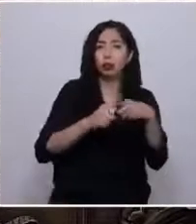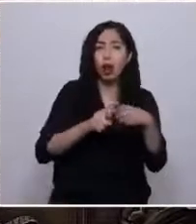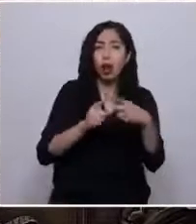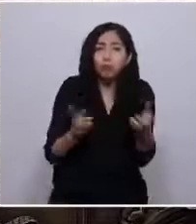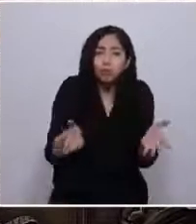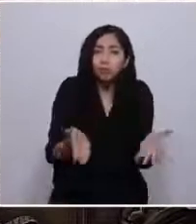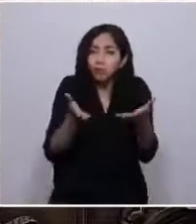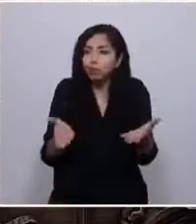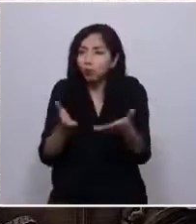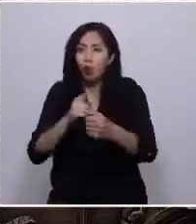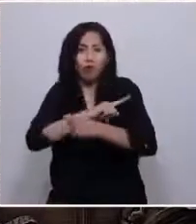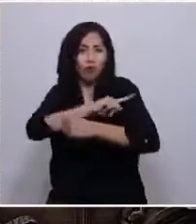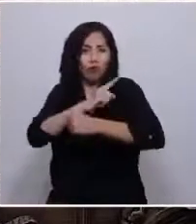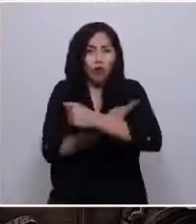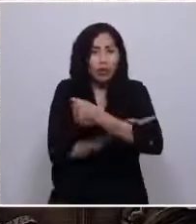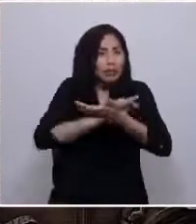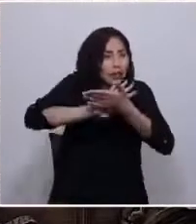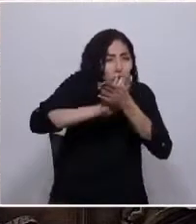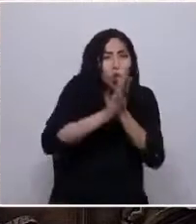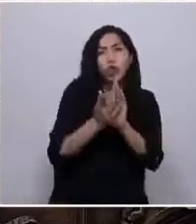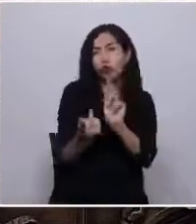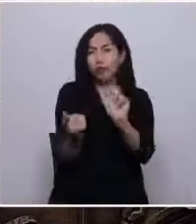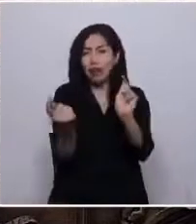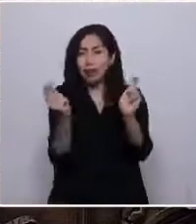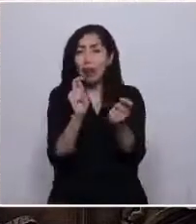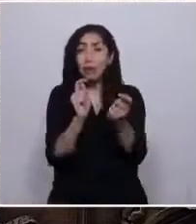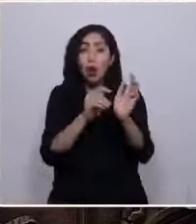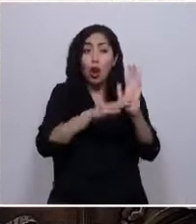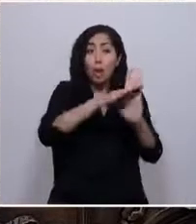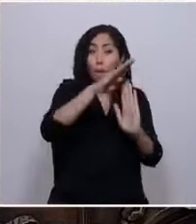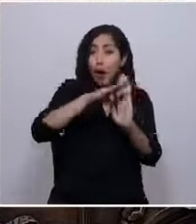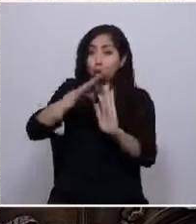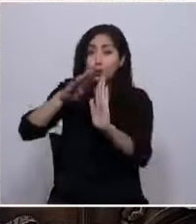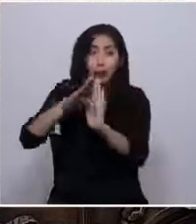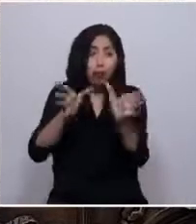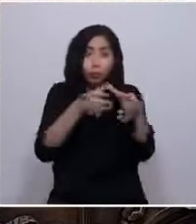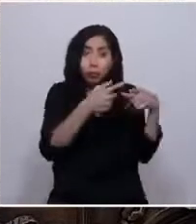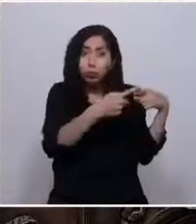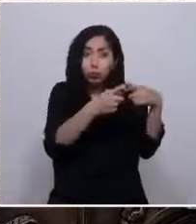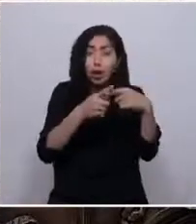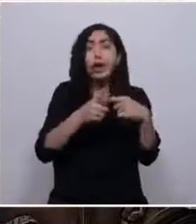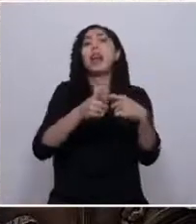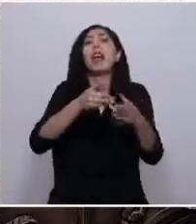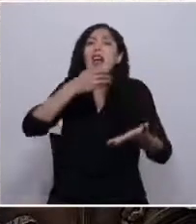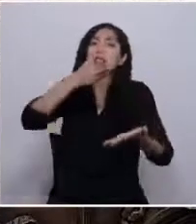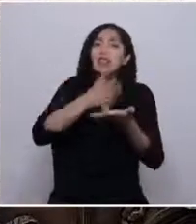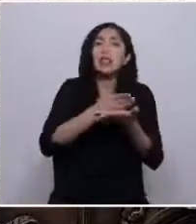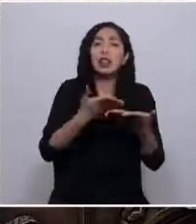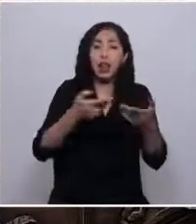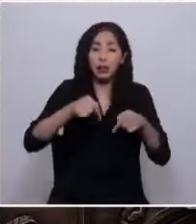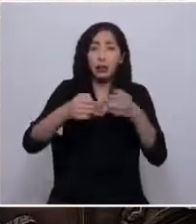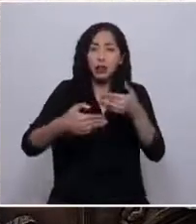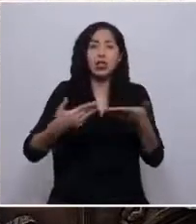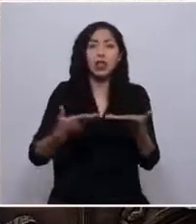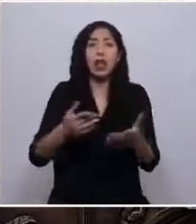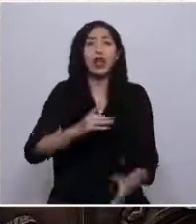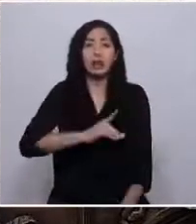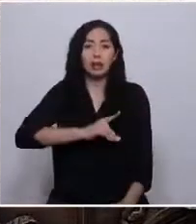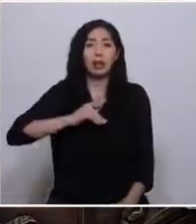para que todo cambie. Las mayorías sociales exigen de este proceso dignidad, justicia,